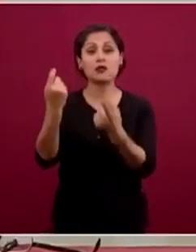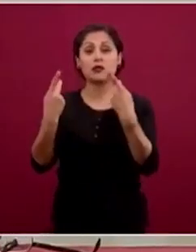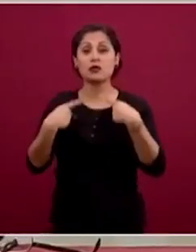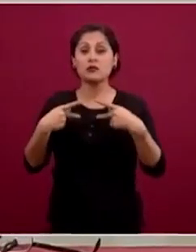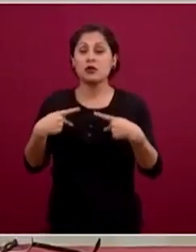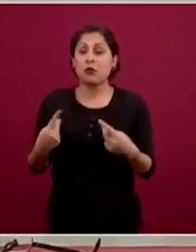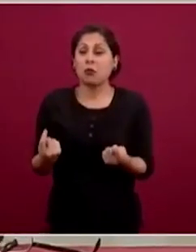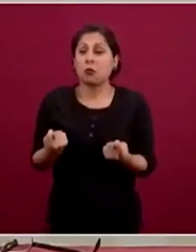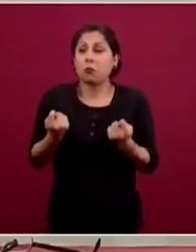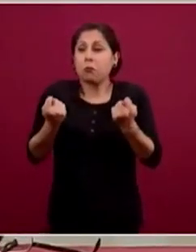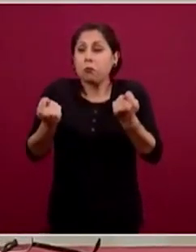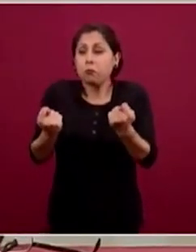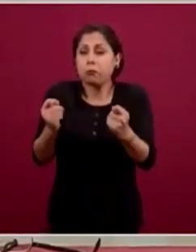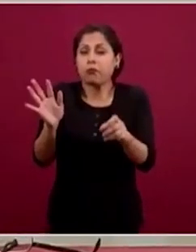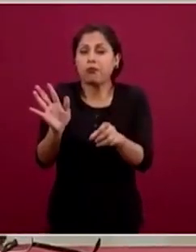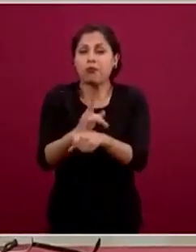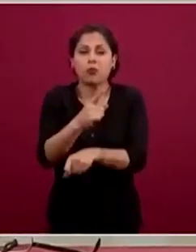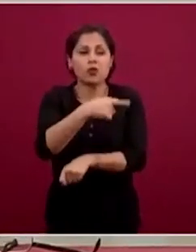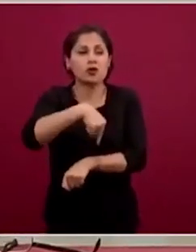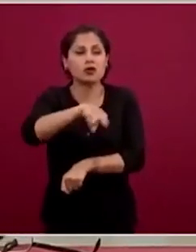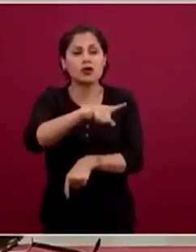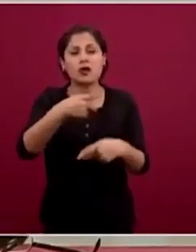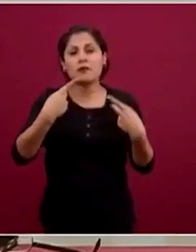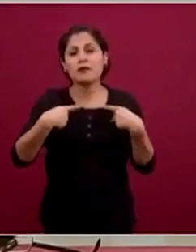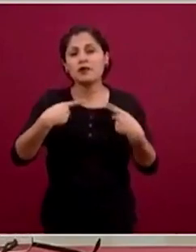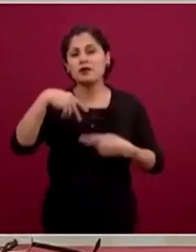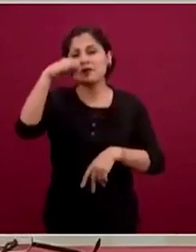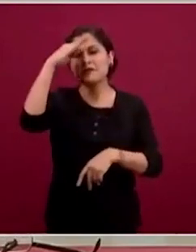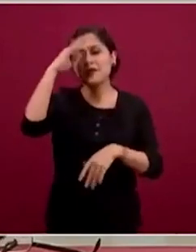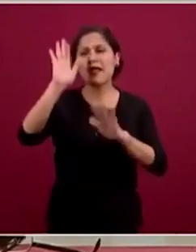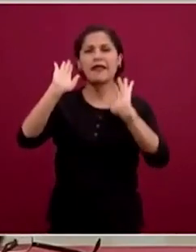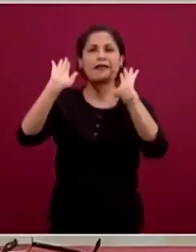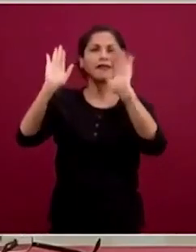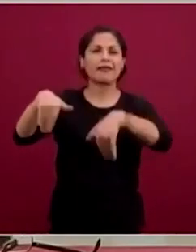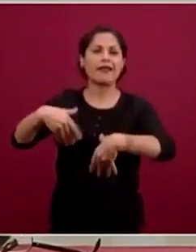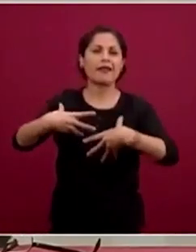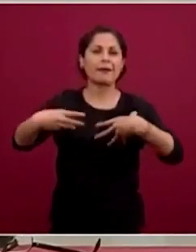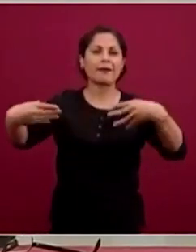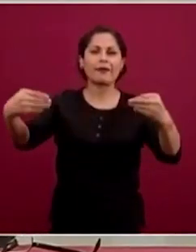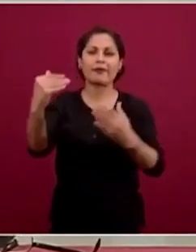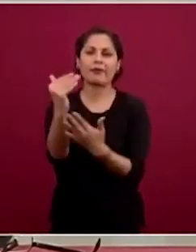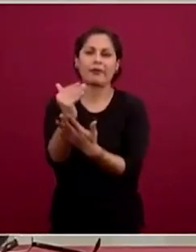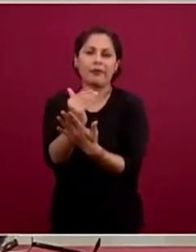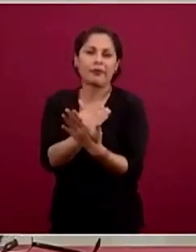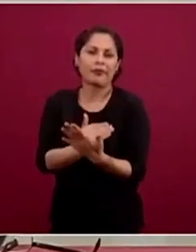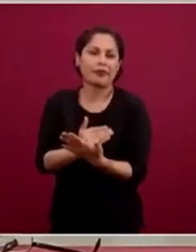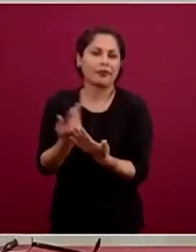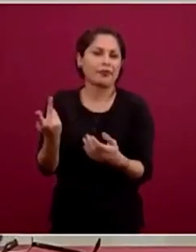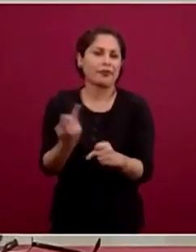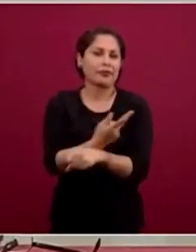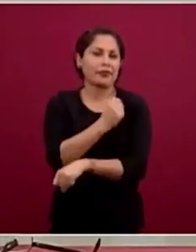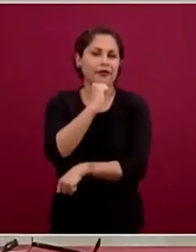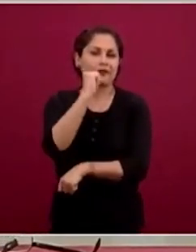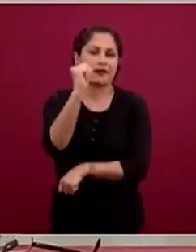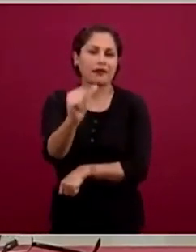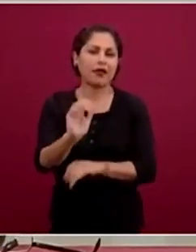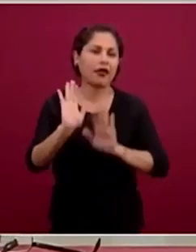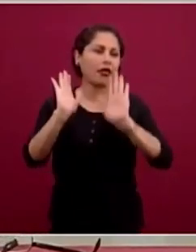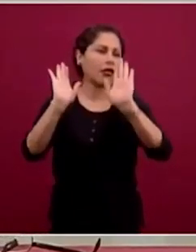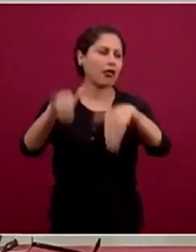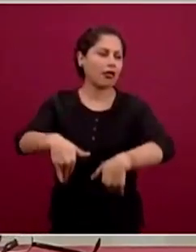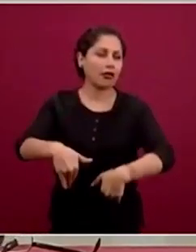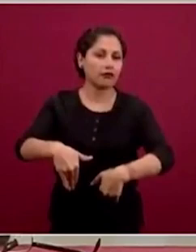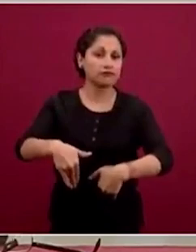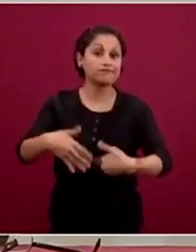falsa percepción de que la epidemia ya está de salida o ya va de bajada o ya se está resolviendo, no vamos a tener las